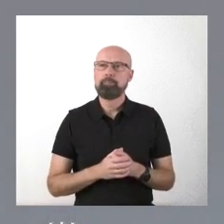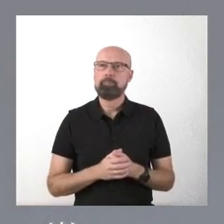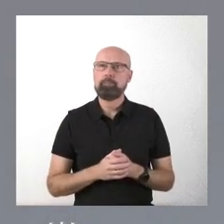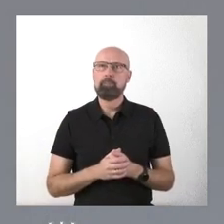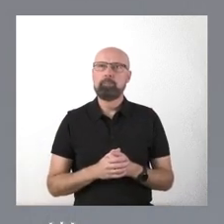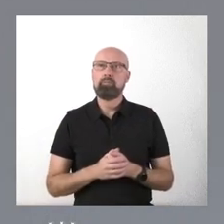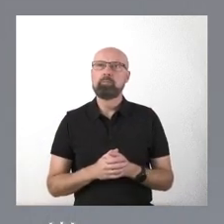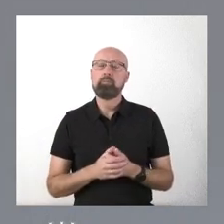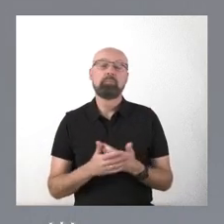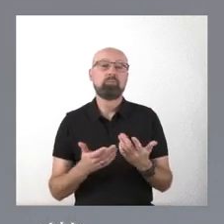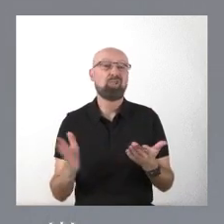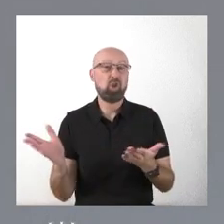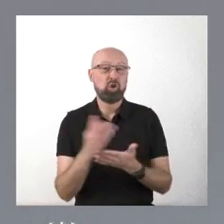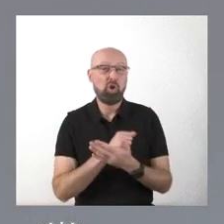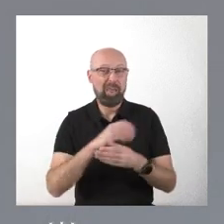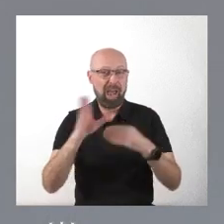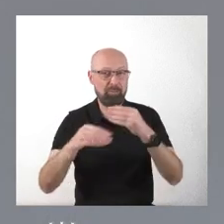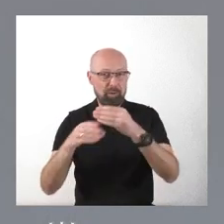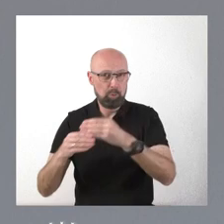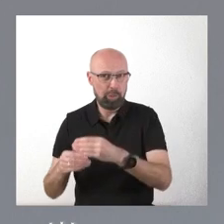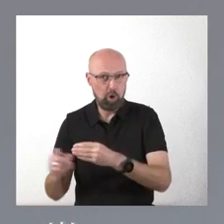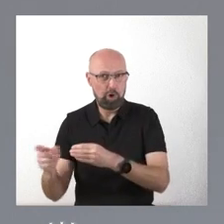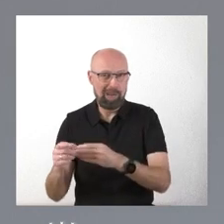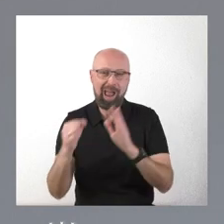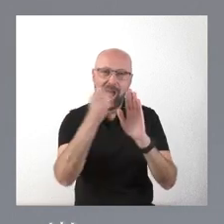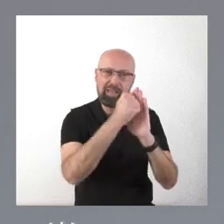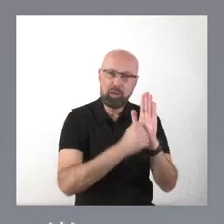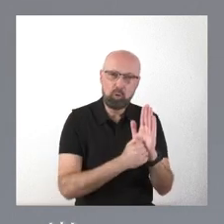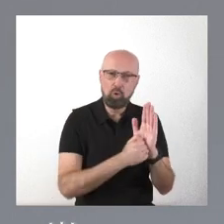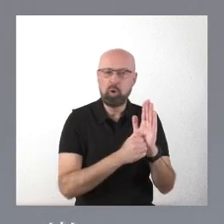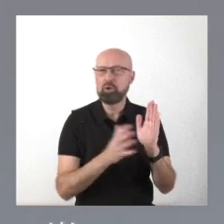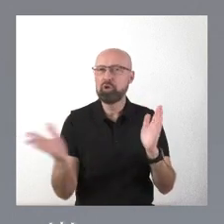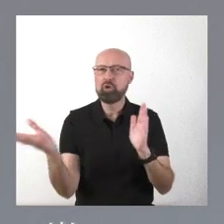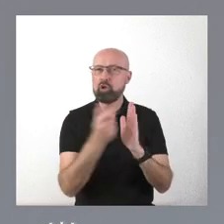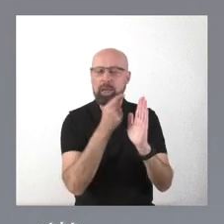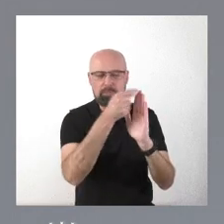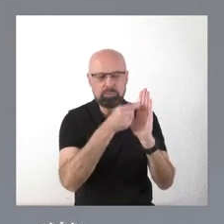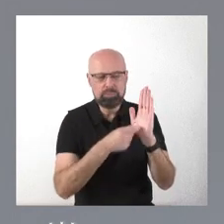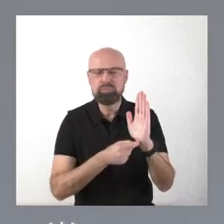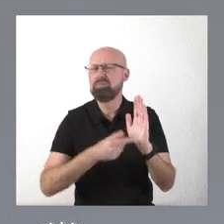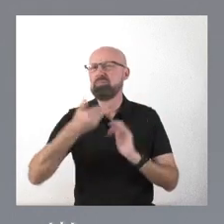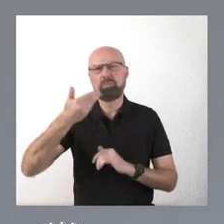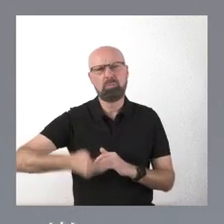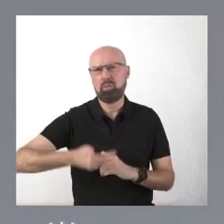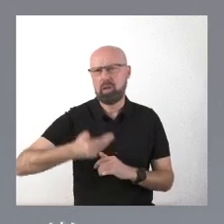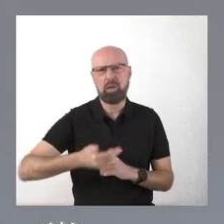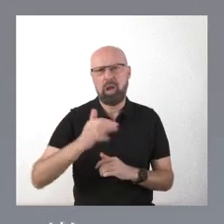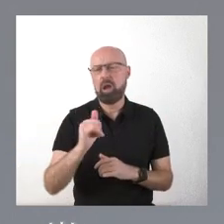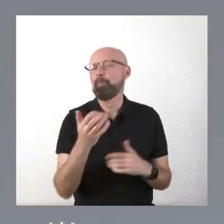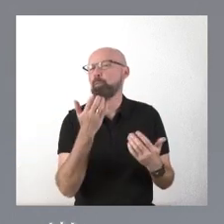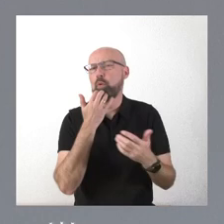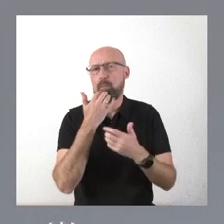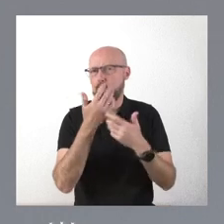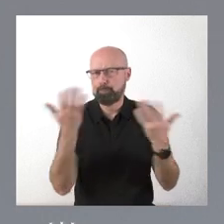Todas las disposiciones y todos los artículos tienen mucha trascendencia. Si nos vamos, por ejemplo,